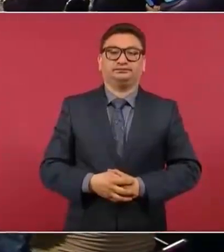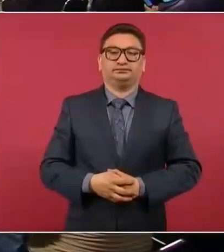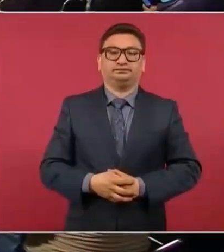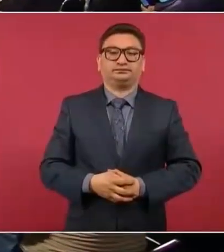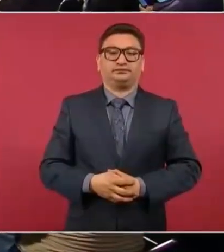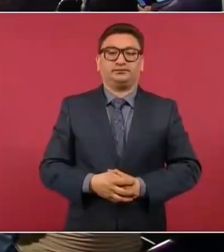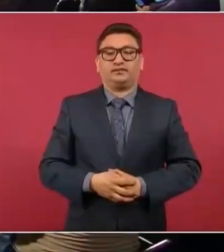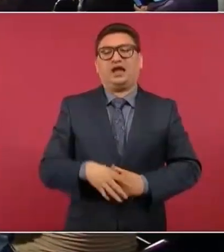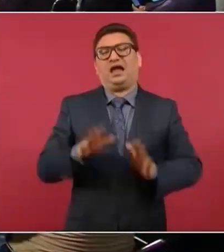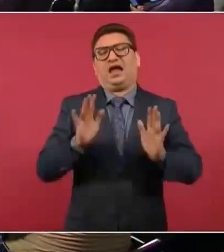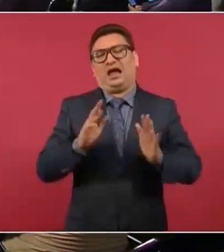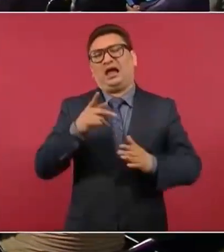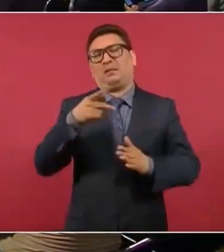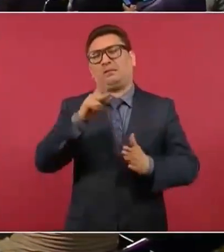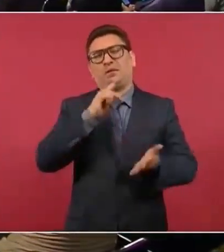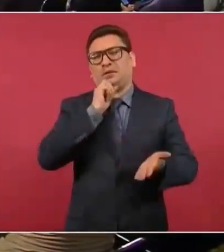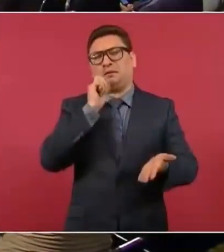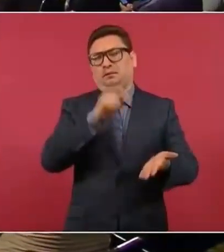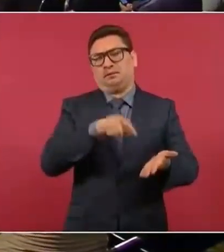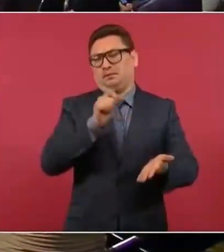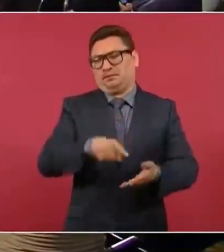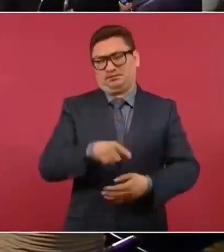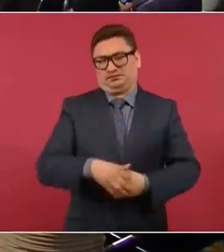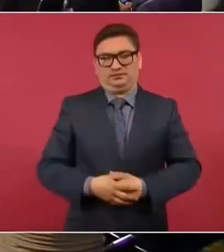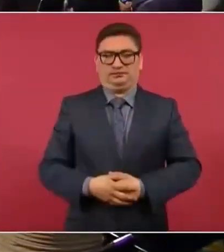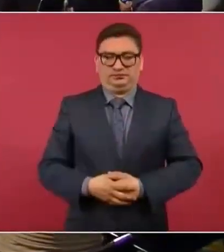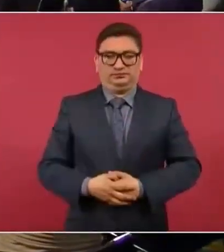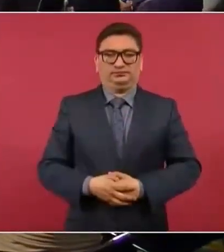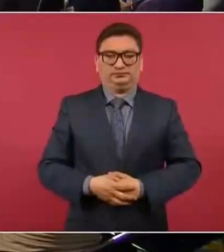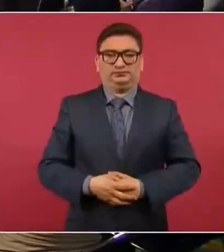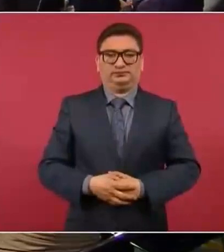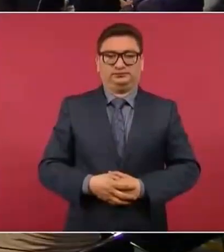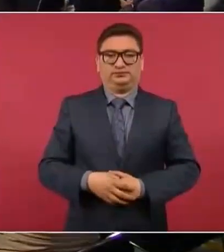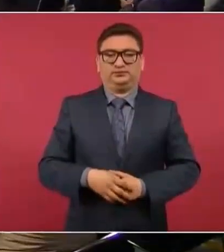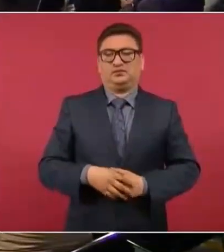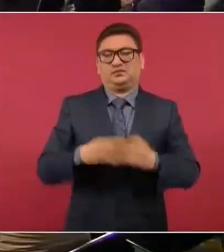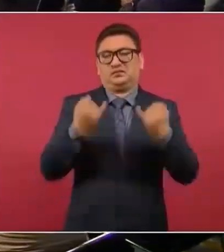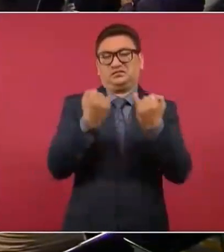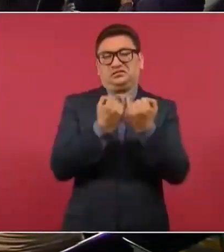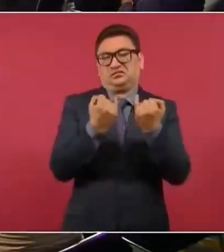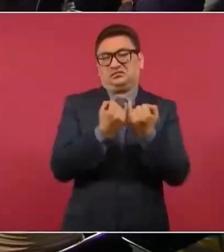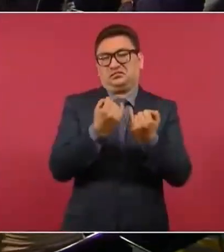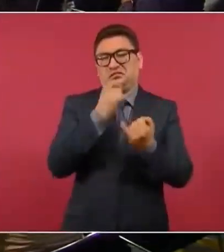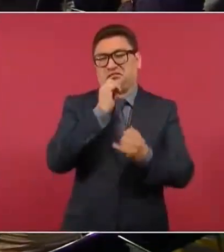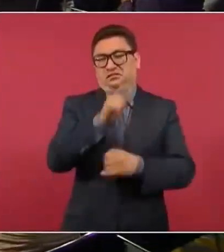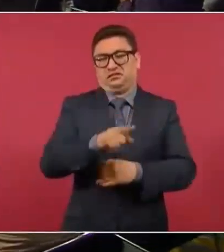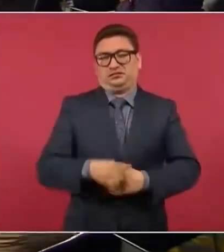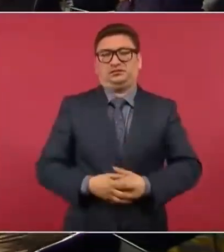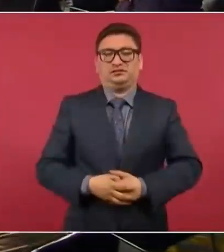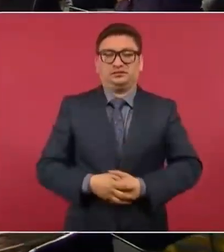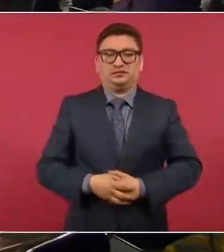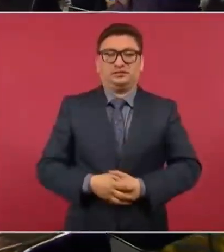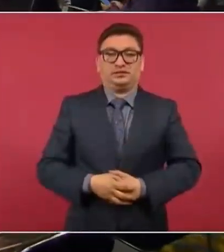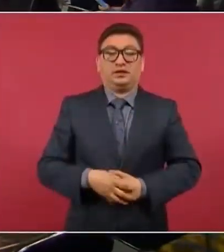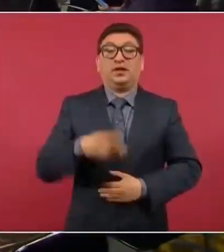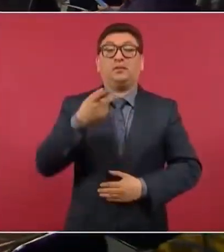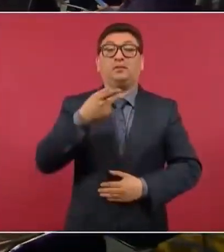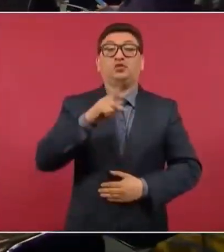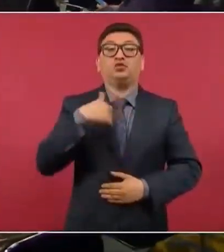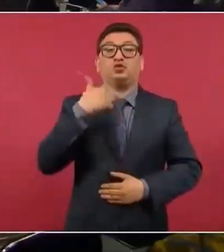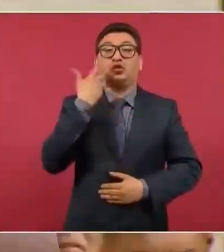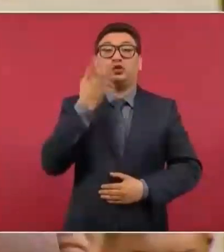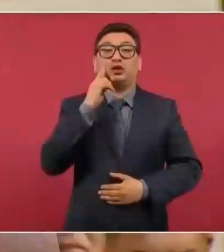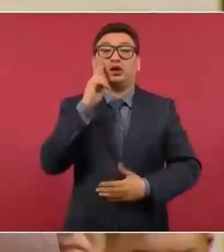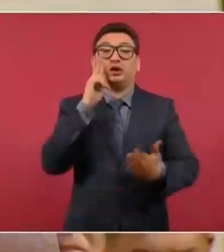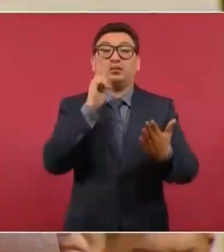Pero es lo mismo, es lo mismo. O sea, es igual. O sea, pero, no, lo que quiero ver es